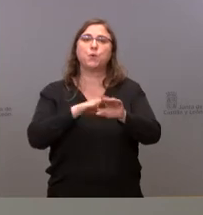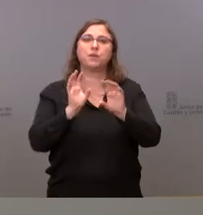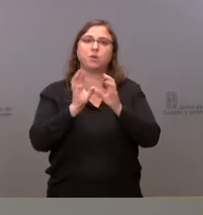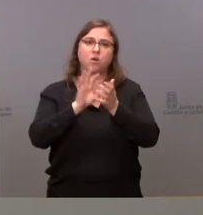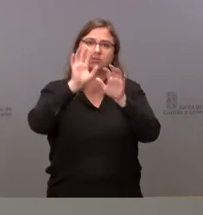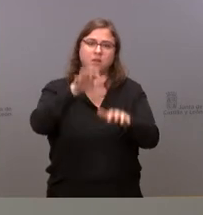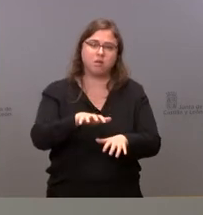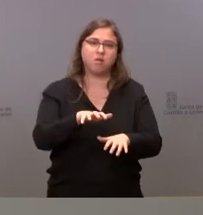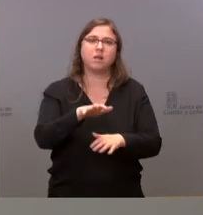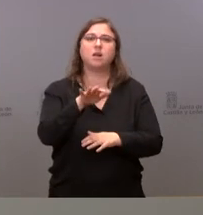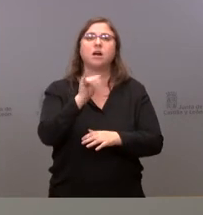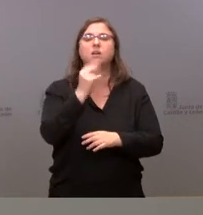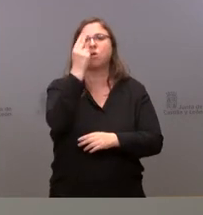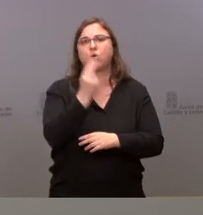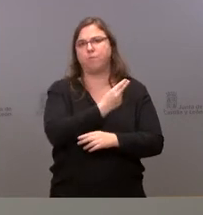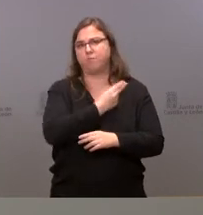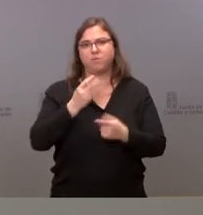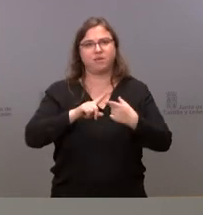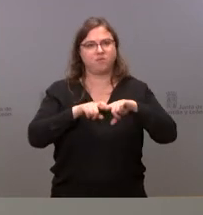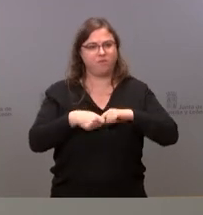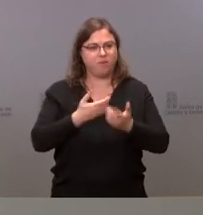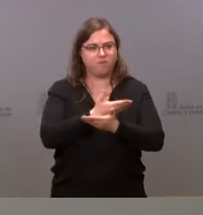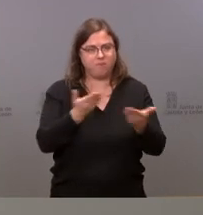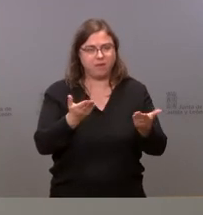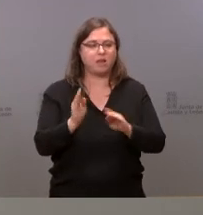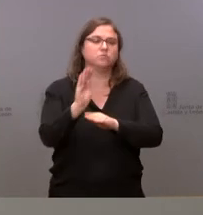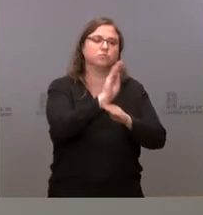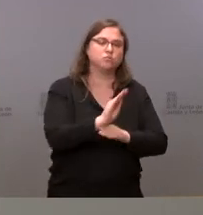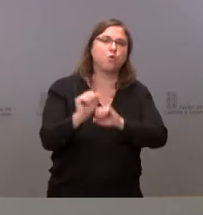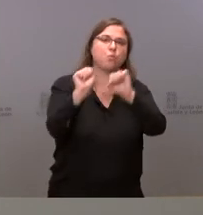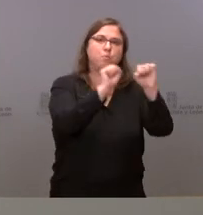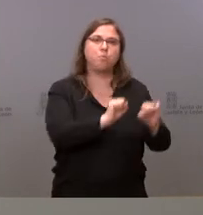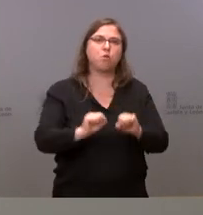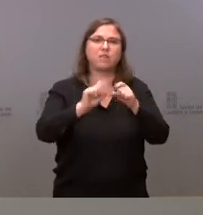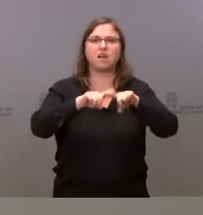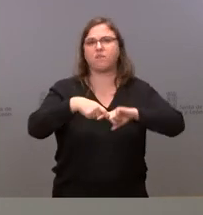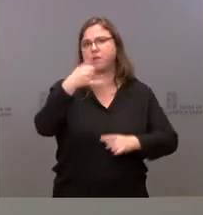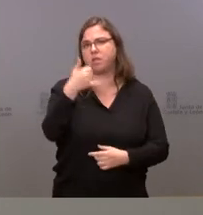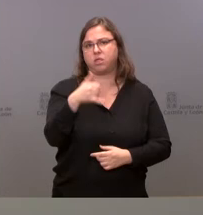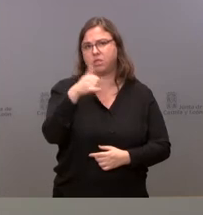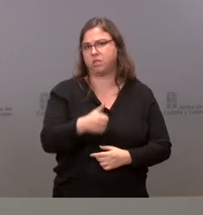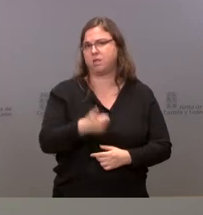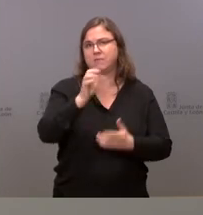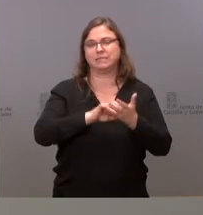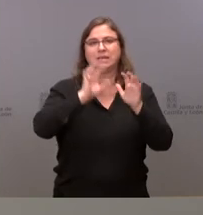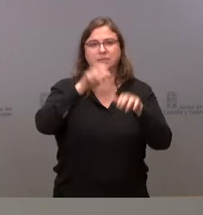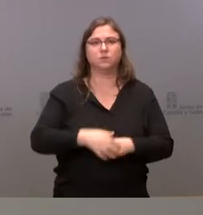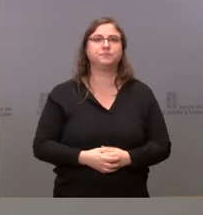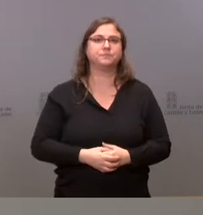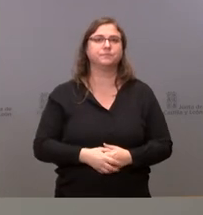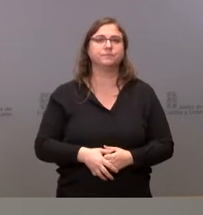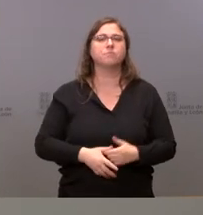compromiso con las familias de Castilla y León el compromiso de proteger a las familias más vulnerables de Castilla y León